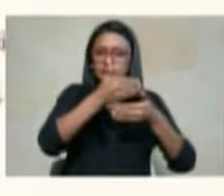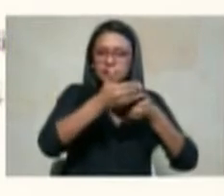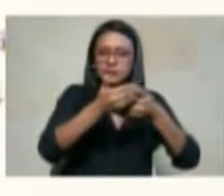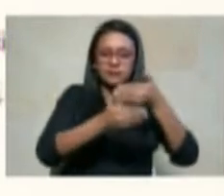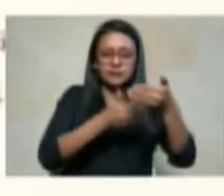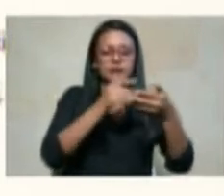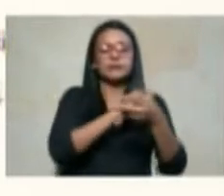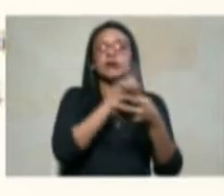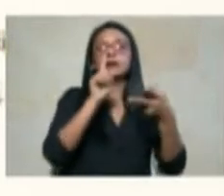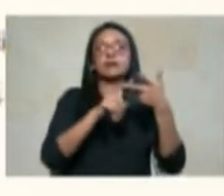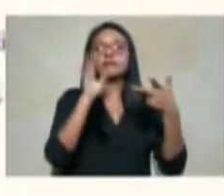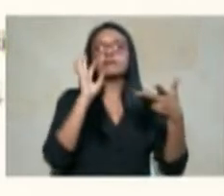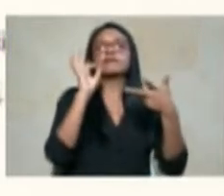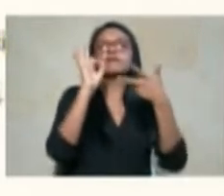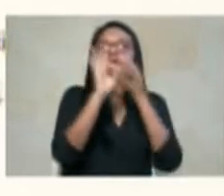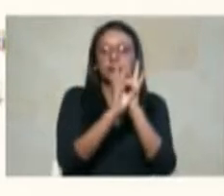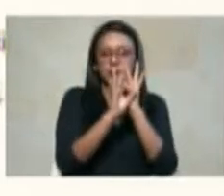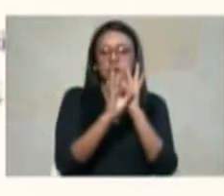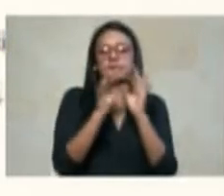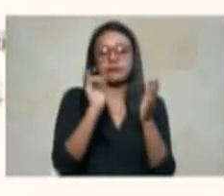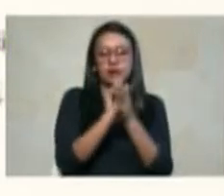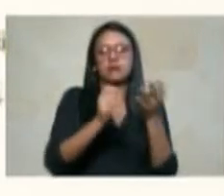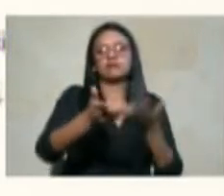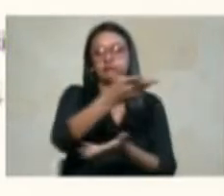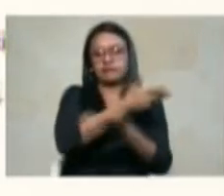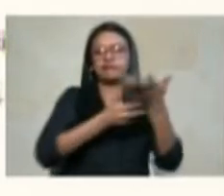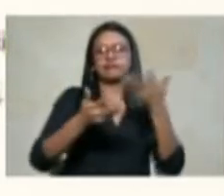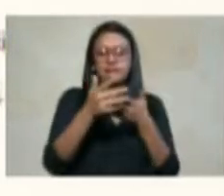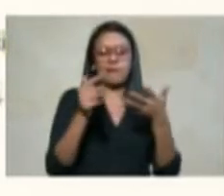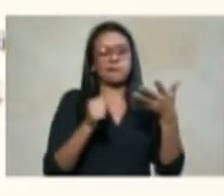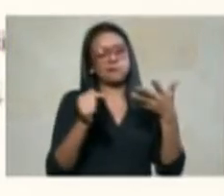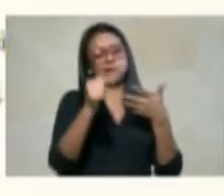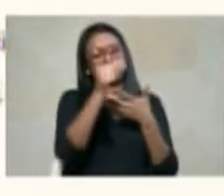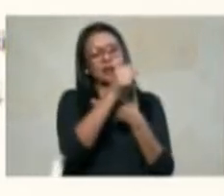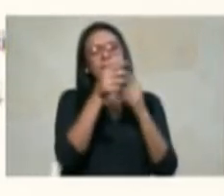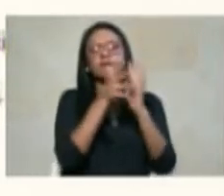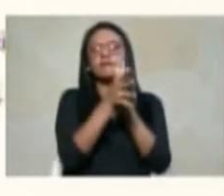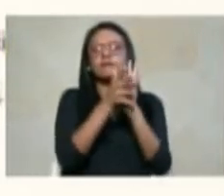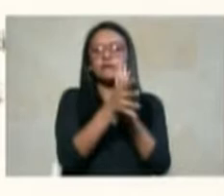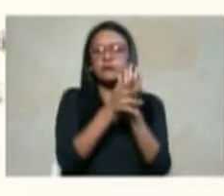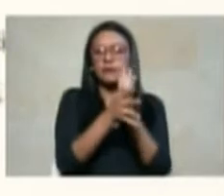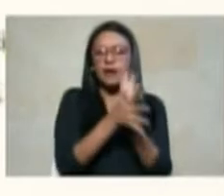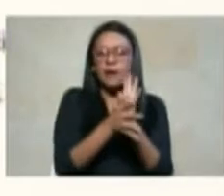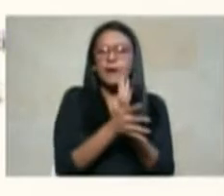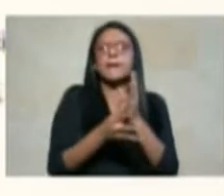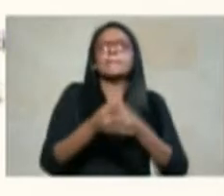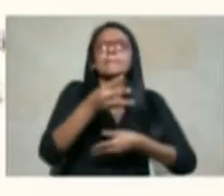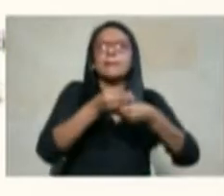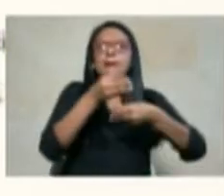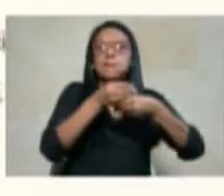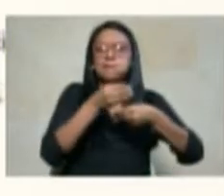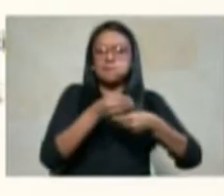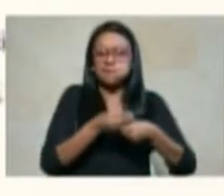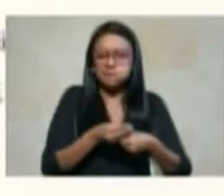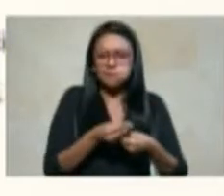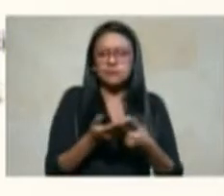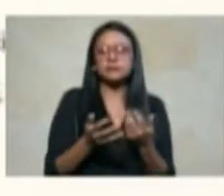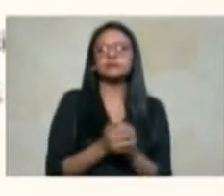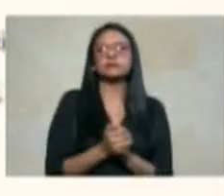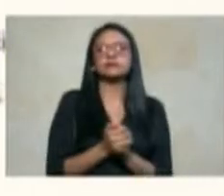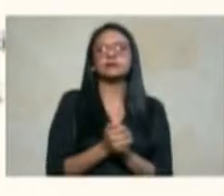es compartida con una serie de informaciones entre otras tantas allegadas por las fuerzas